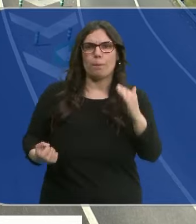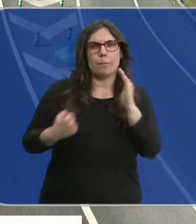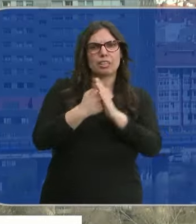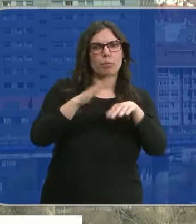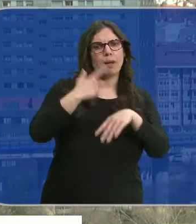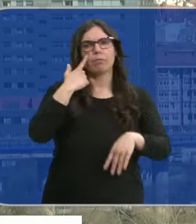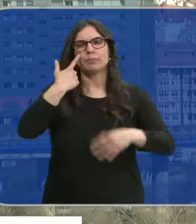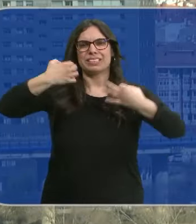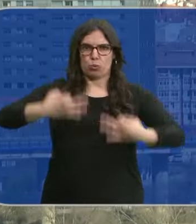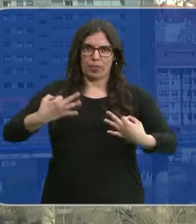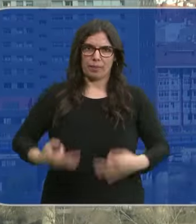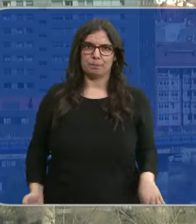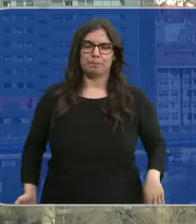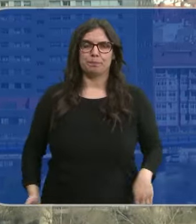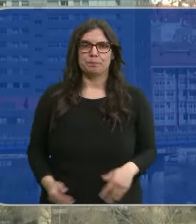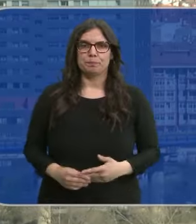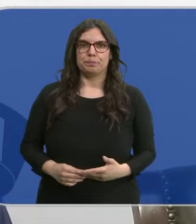la seguridad de los conductores.